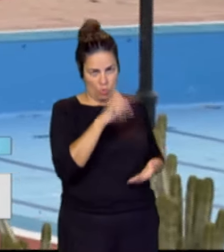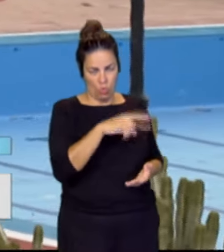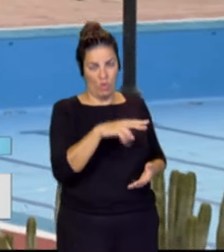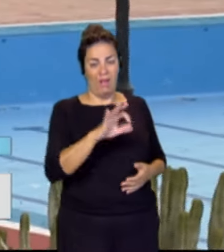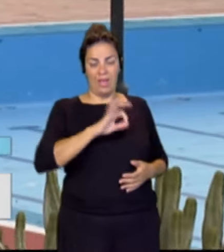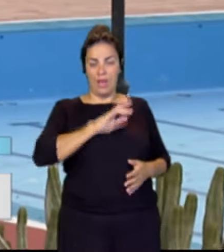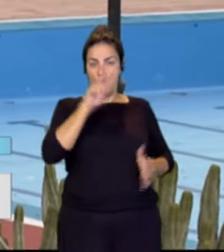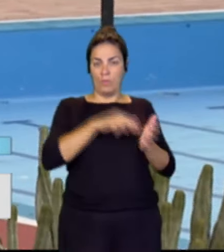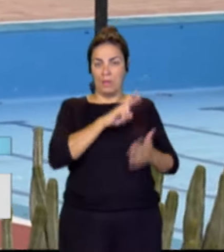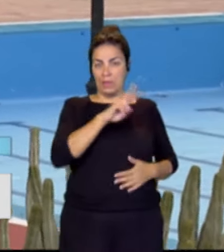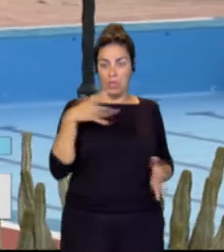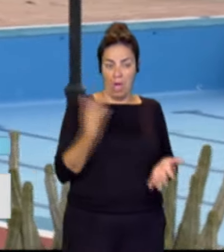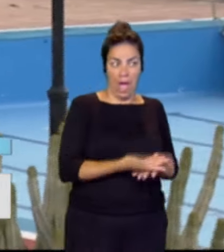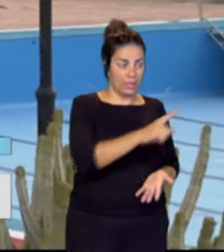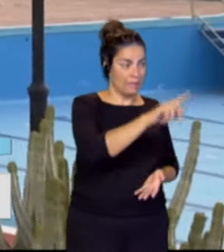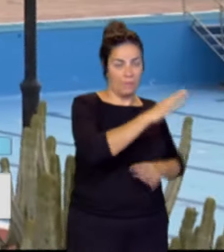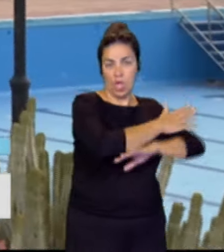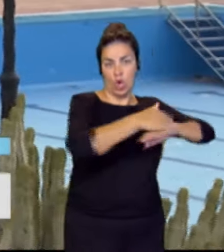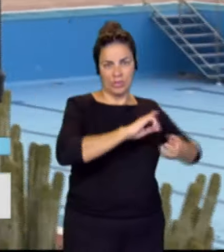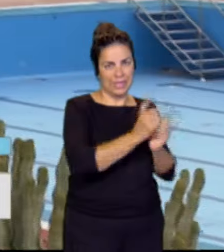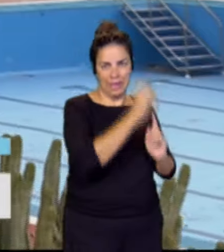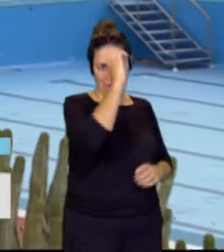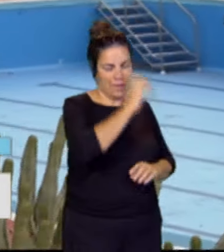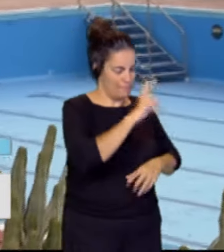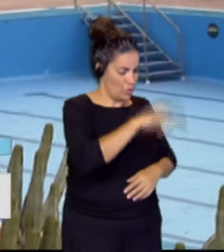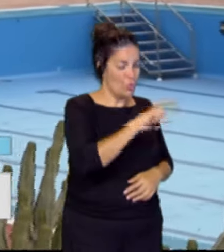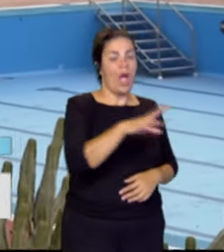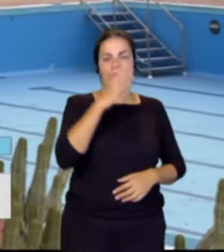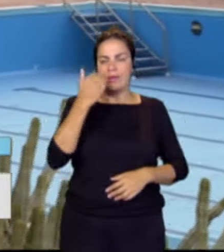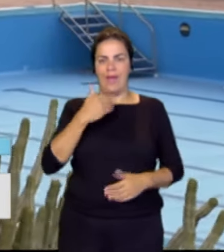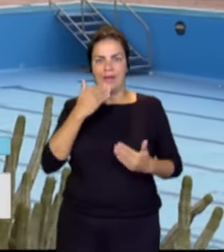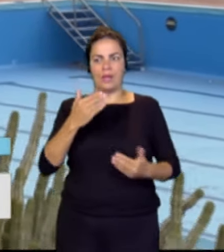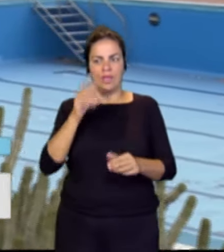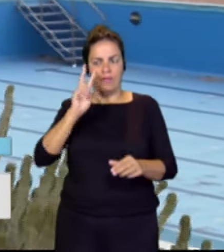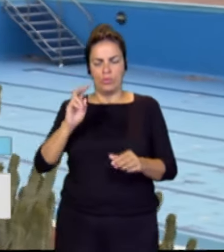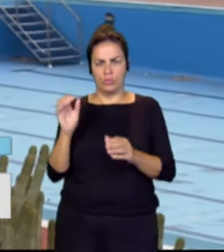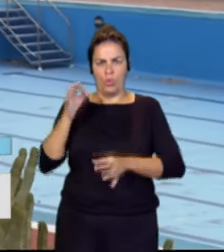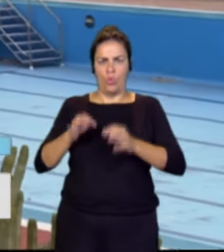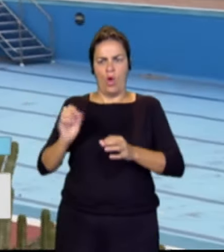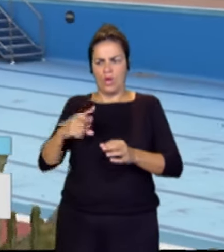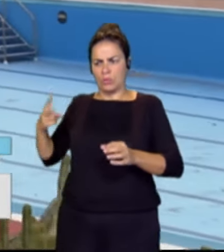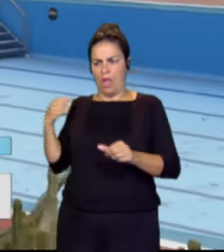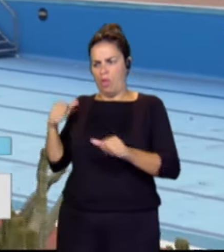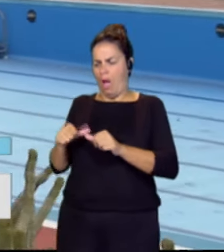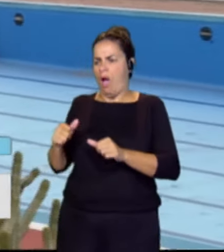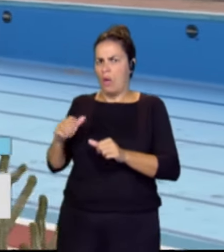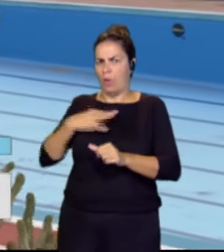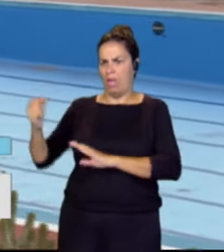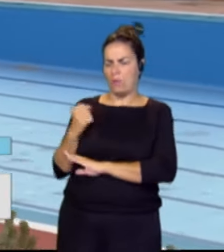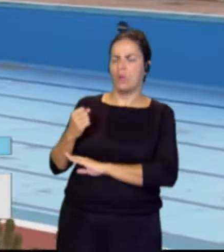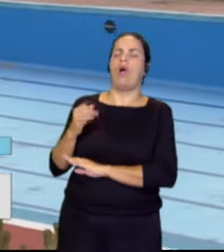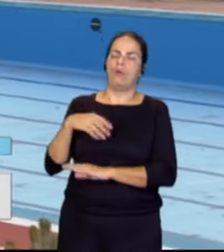enero del 2022 y ahora, después de contar con jurisprudencia que nos avalaba presentar este recurso, pues, hemos decidido, pues,